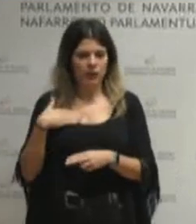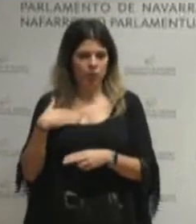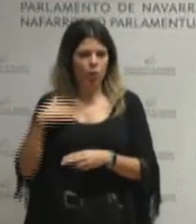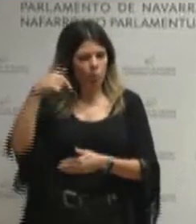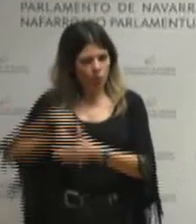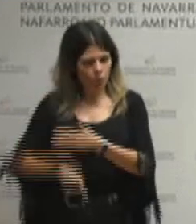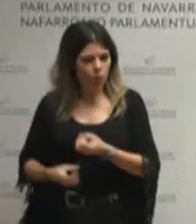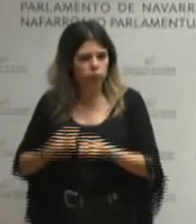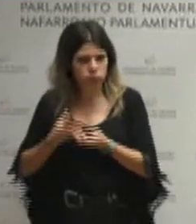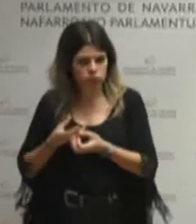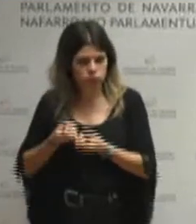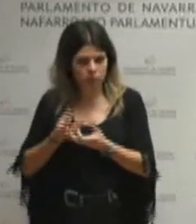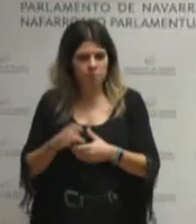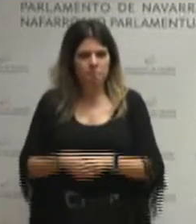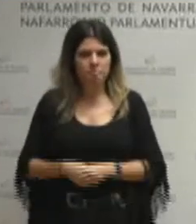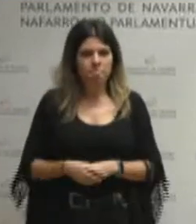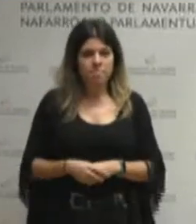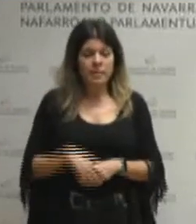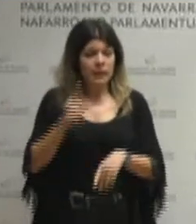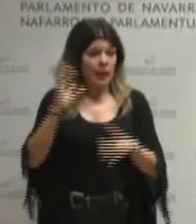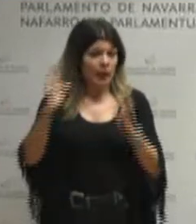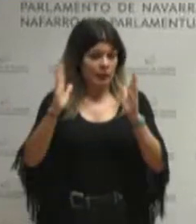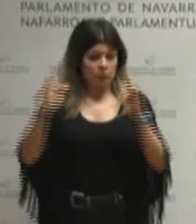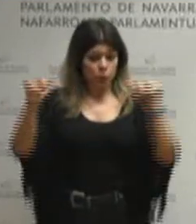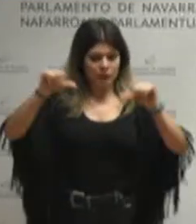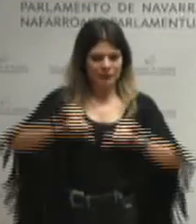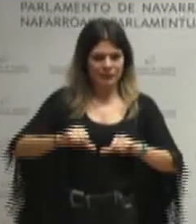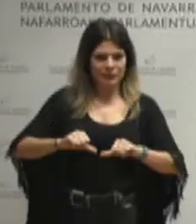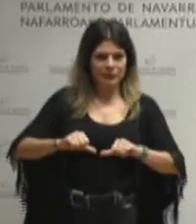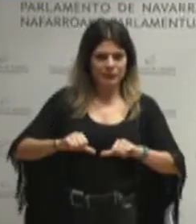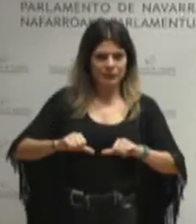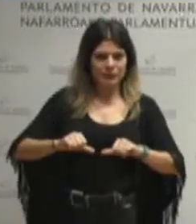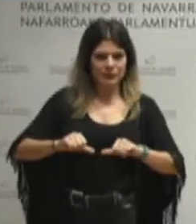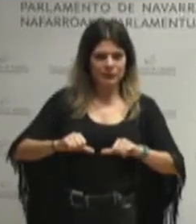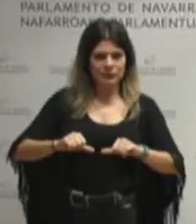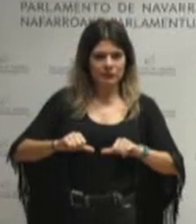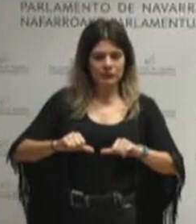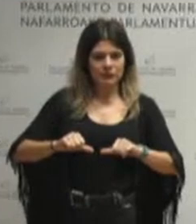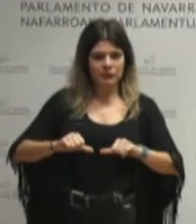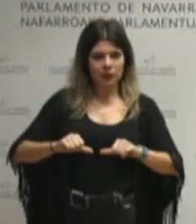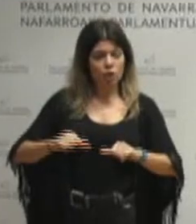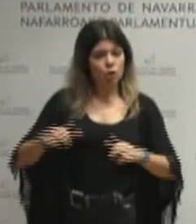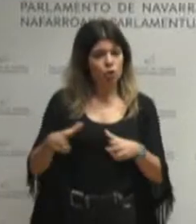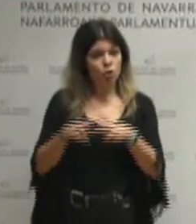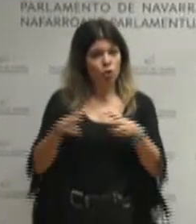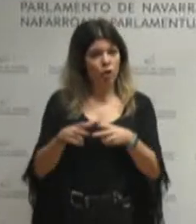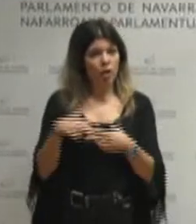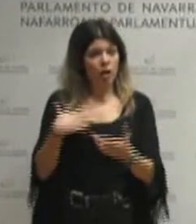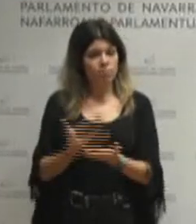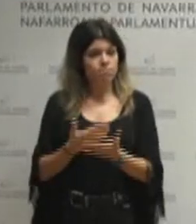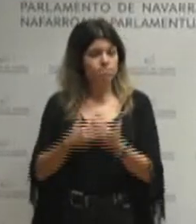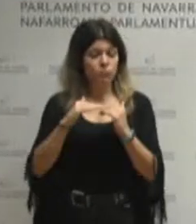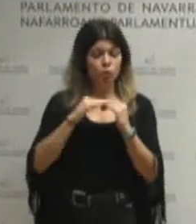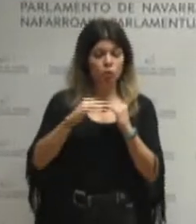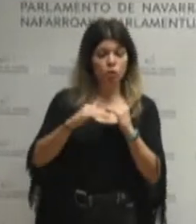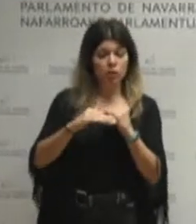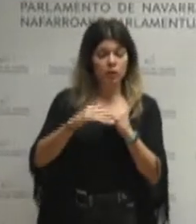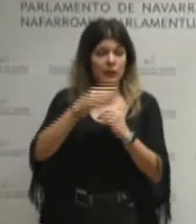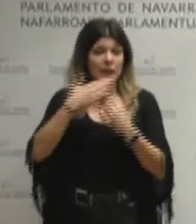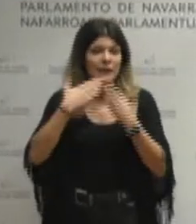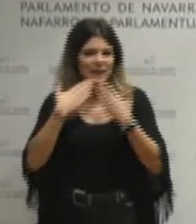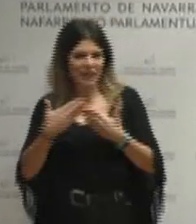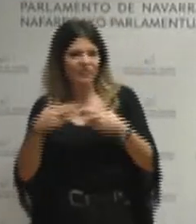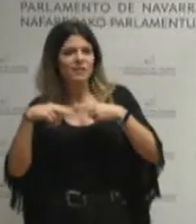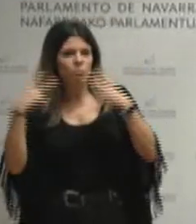profundizar. En tiempos de crisis, el sostén de una sociedad es la fortaleza de lo público